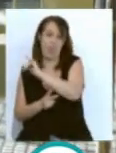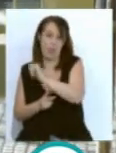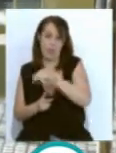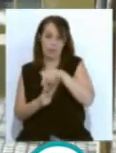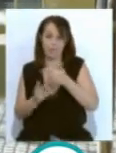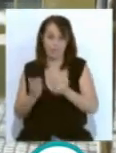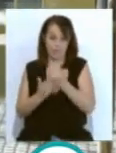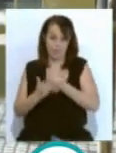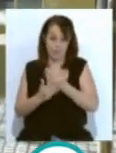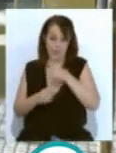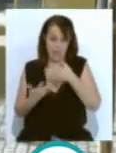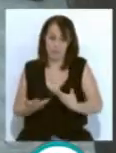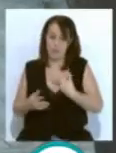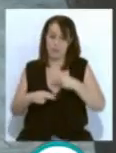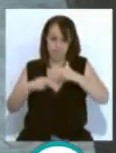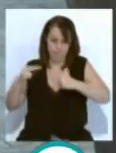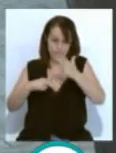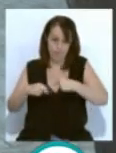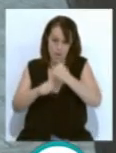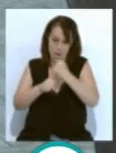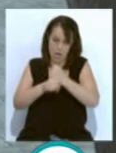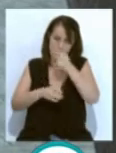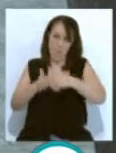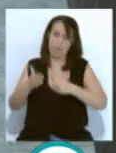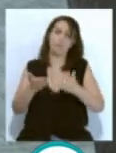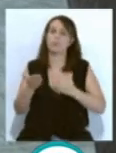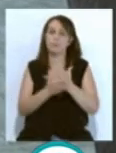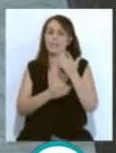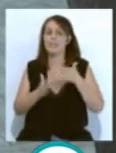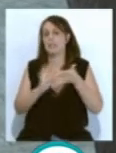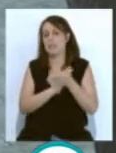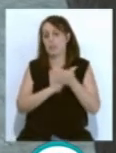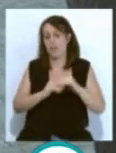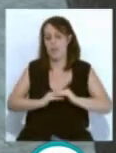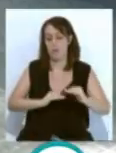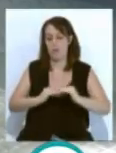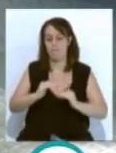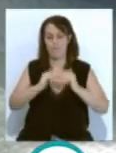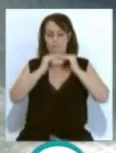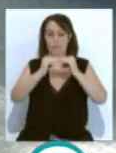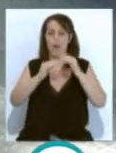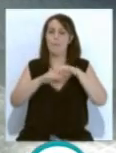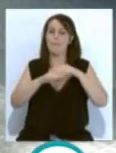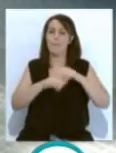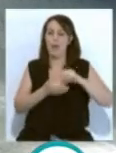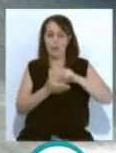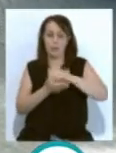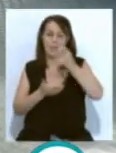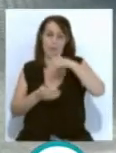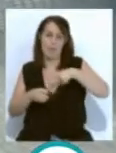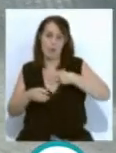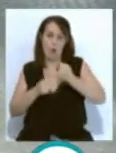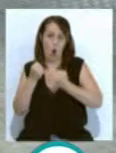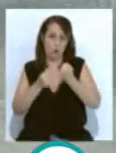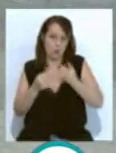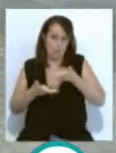días se afanan los operarios. La intervención ha supuesto la elevación de la calzada al mismo nivel para peatones y los vehículos que estén